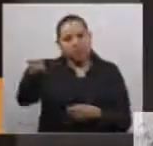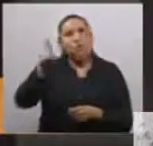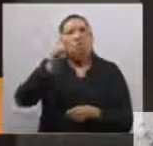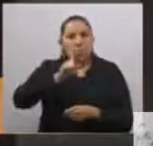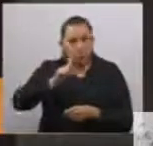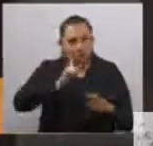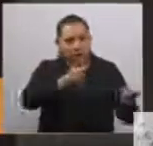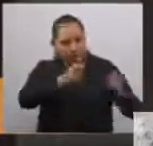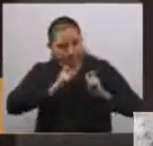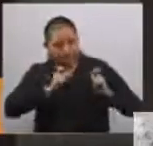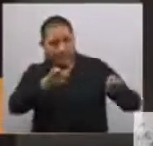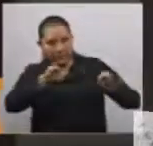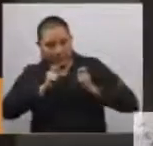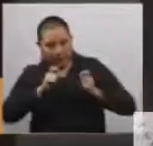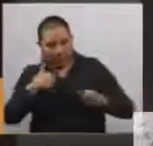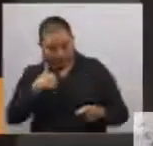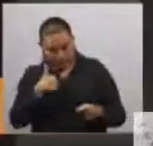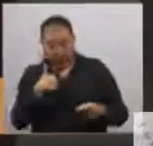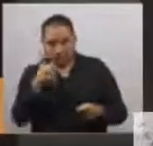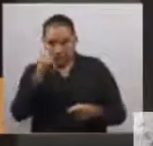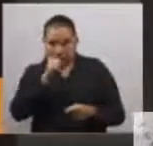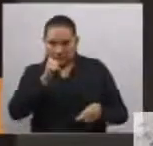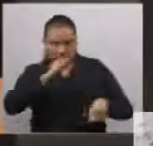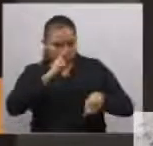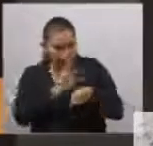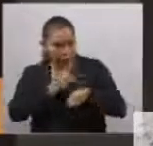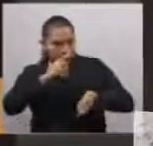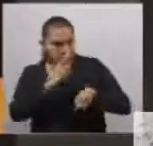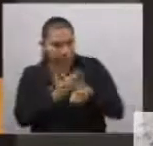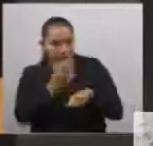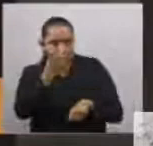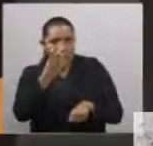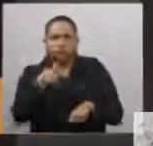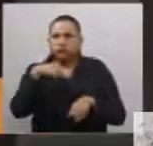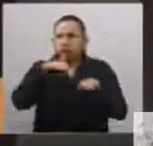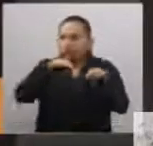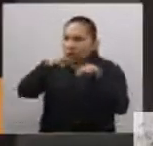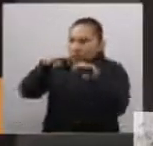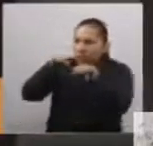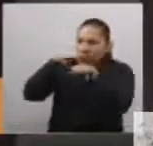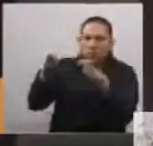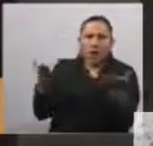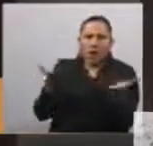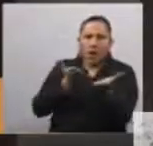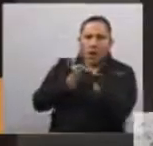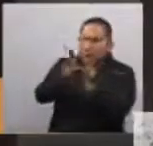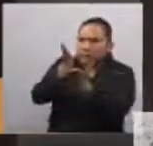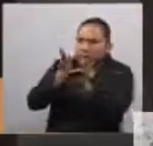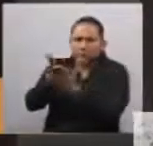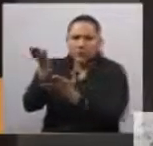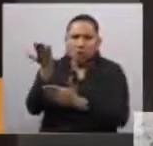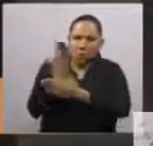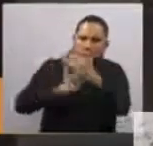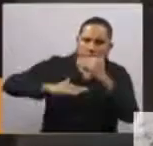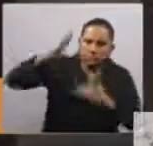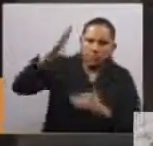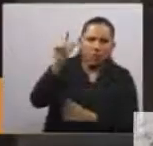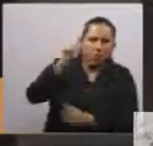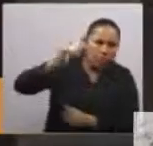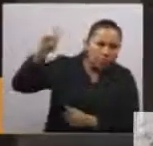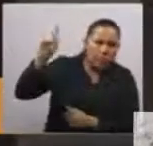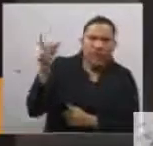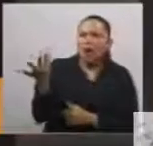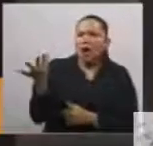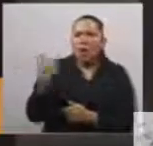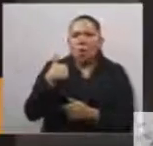ámbitos, sea en el mercado laboral asalariado, el esparcimiento o el autocuidado. Esta